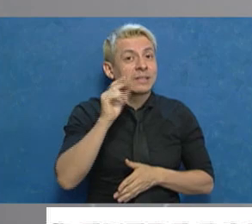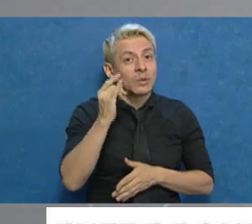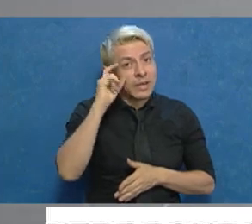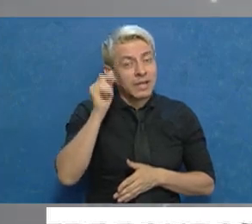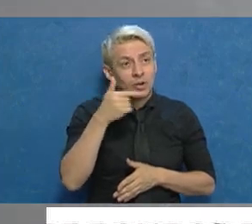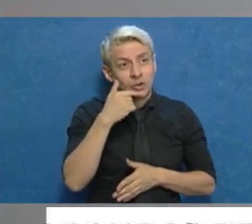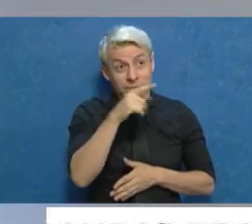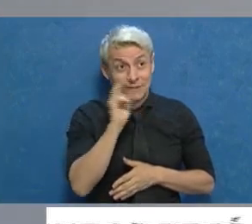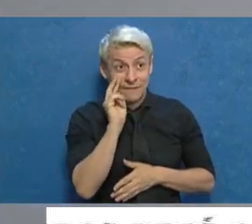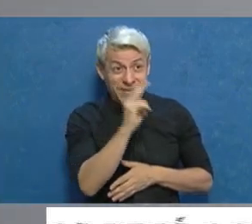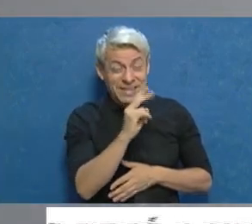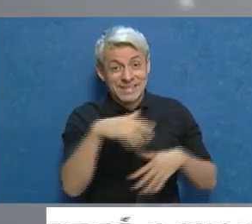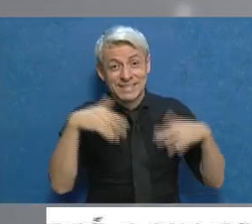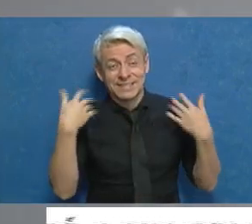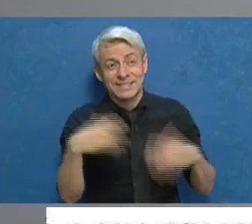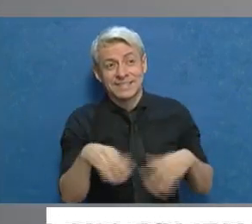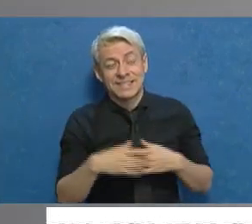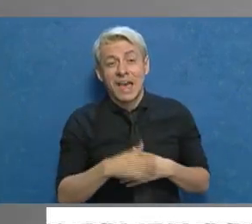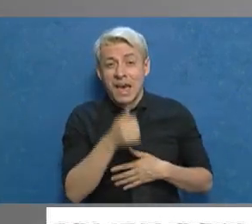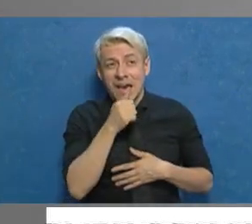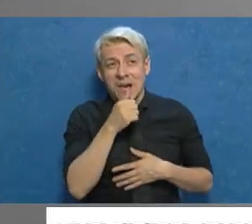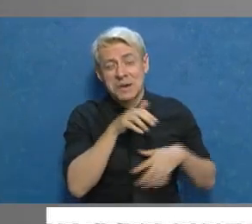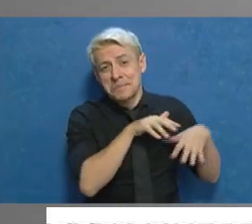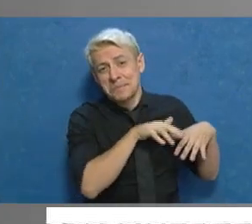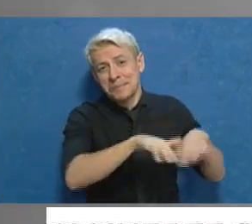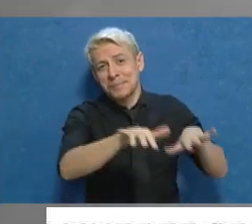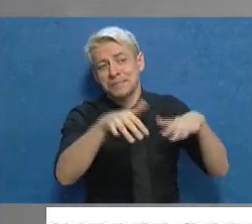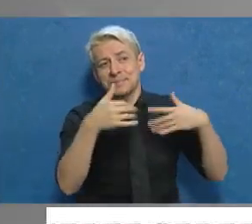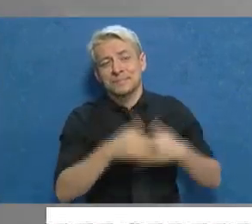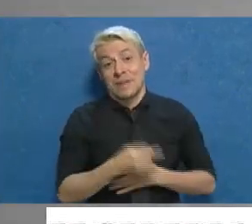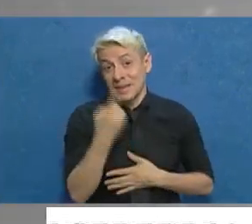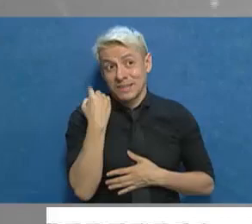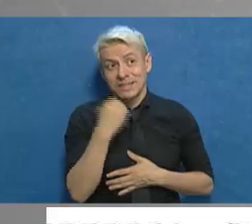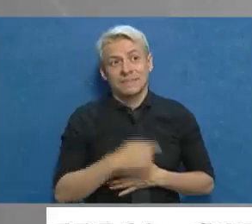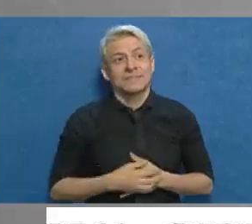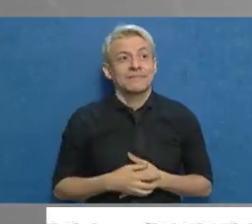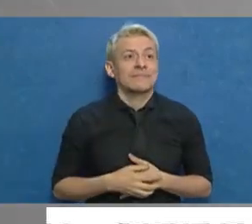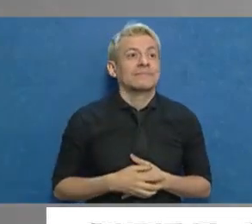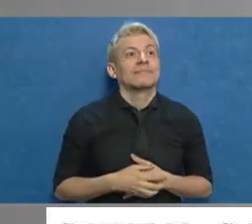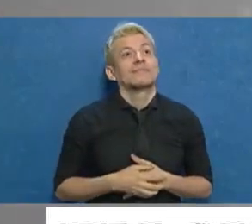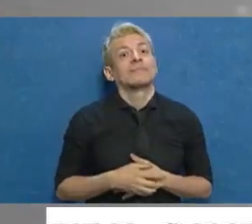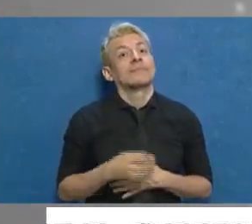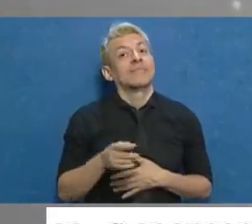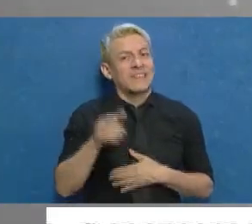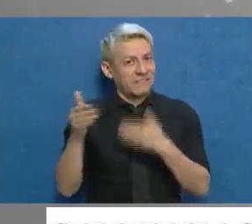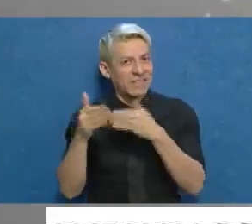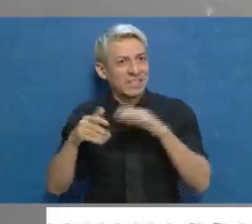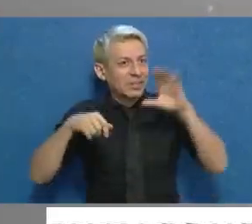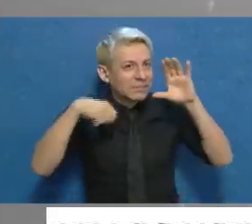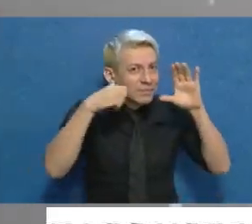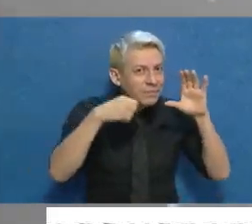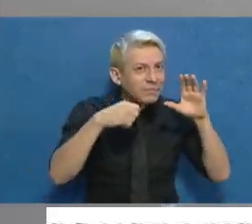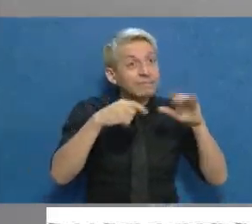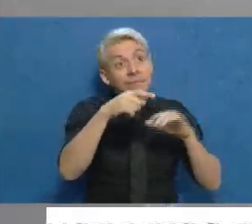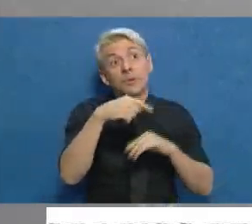Ingeniero Bayofet. Miren la manera en la que el agua corría durante la jornada de ayer. Una imagen que fue tomada por uno de los vecinos. Y este es